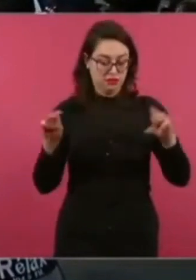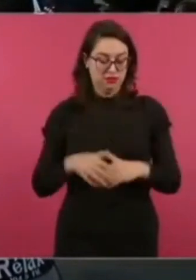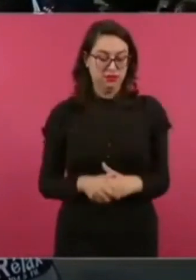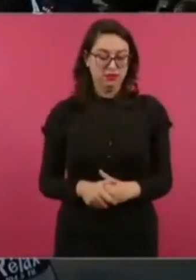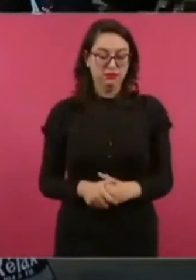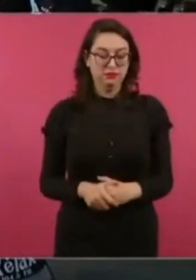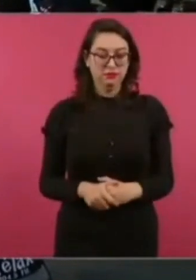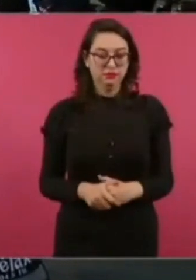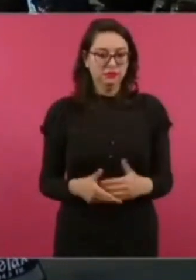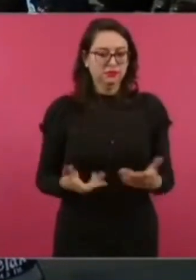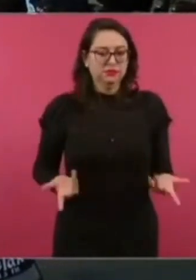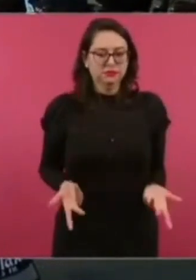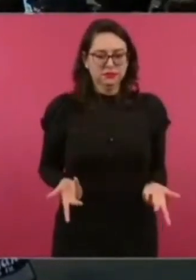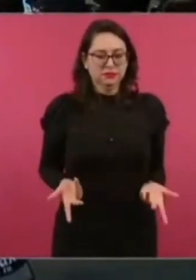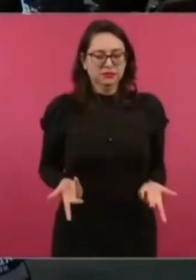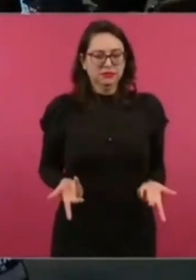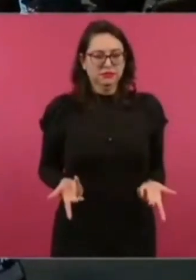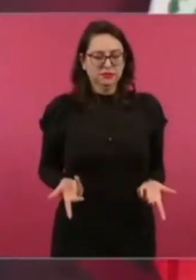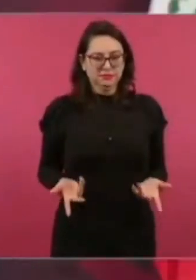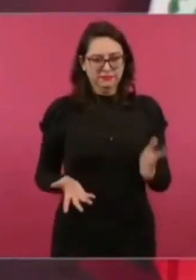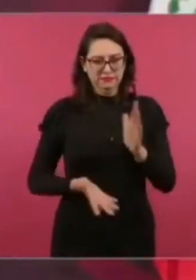¿De cuándo van a terminar?